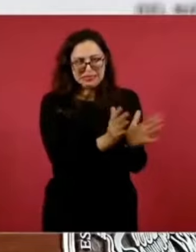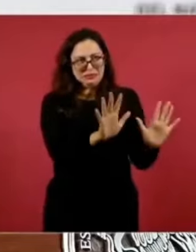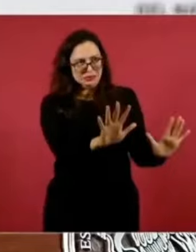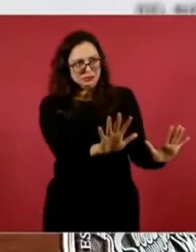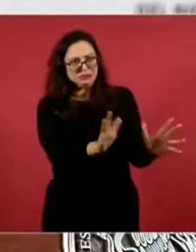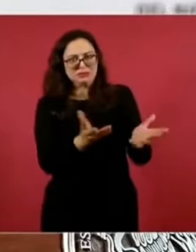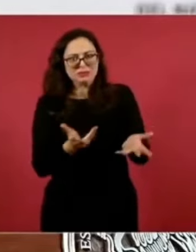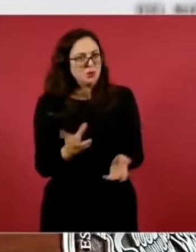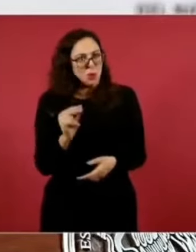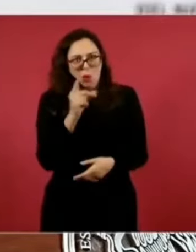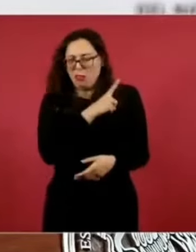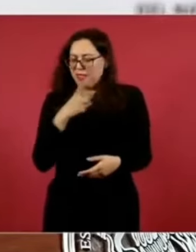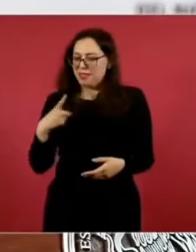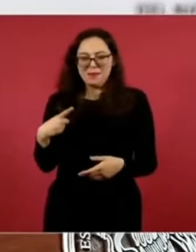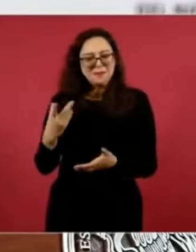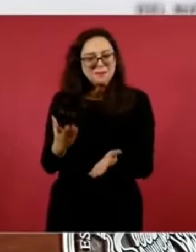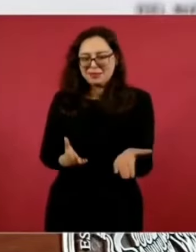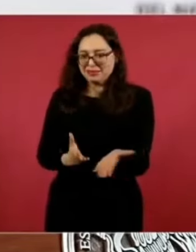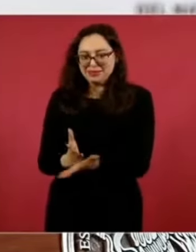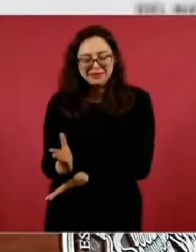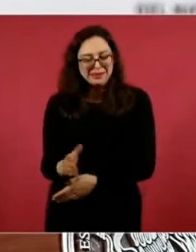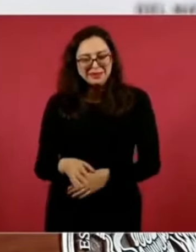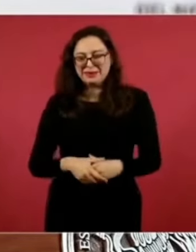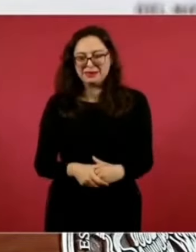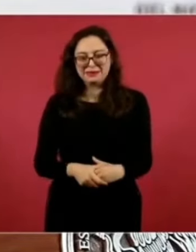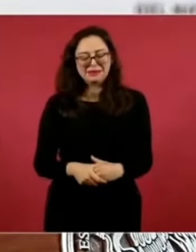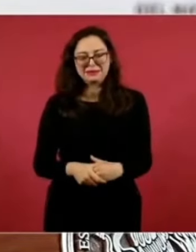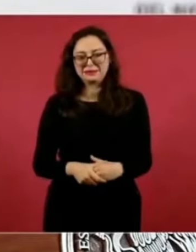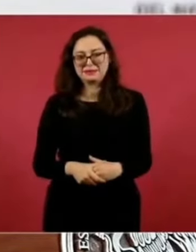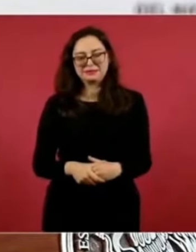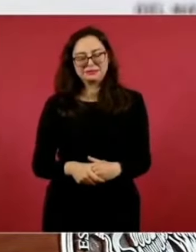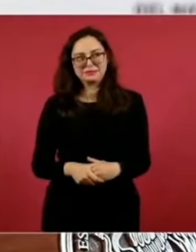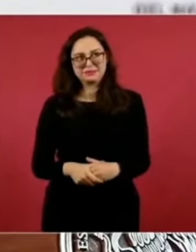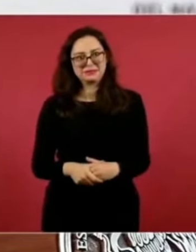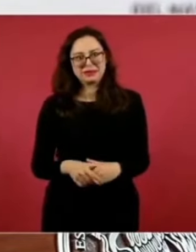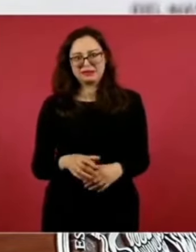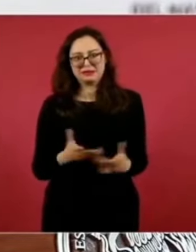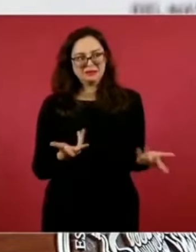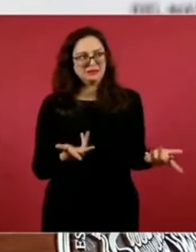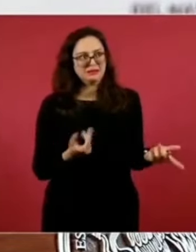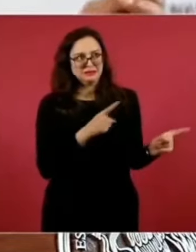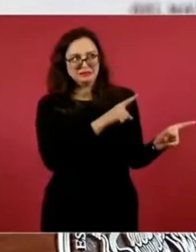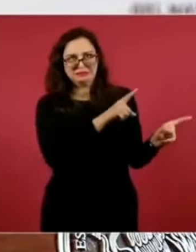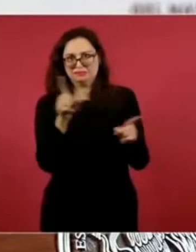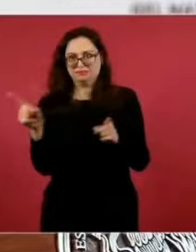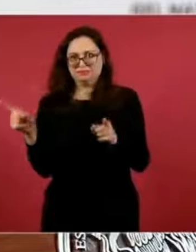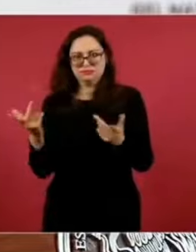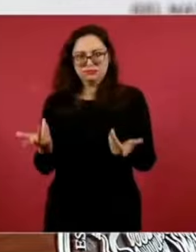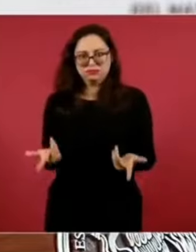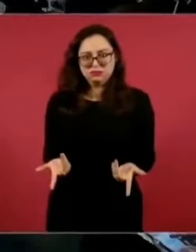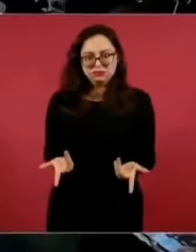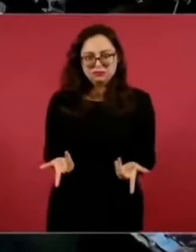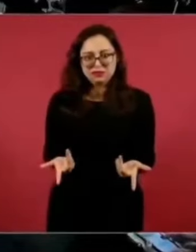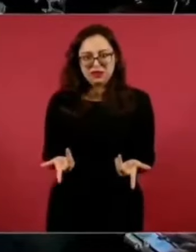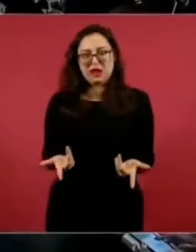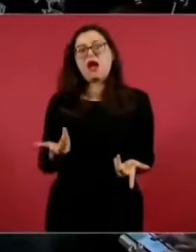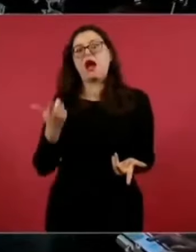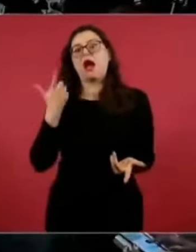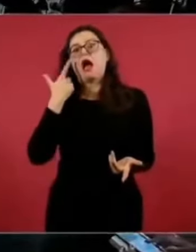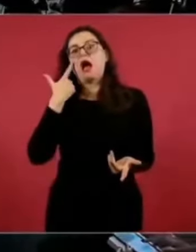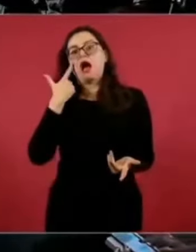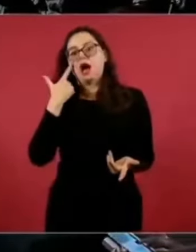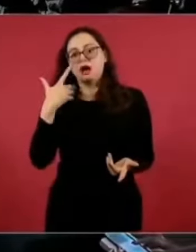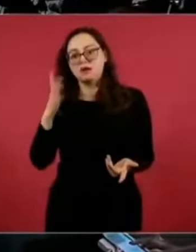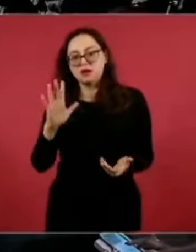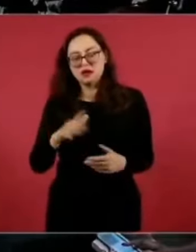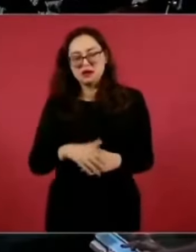mucha intervención. Lo que no sucede, yo ponía de ejemplo nuestras